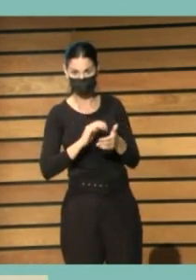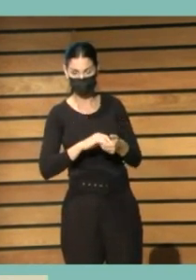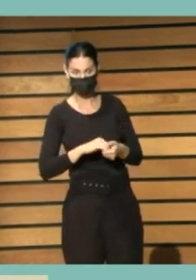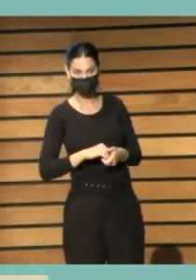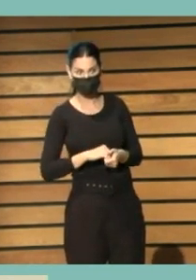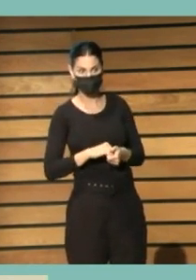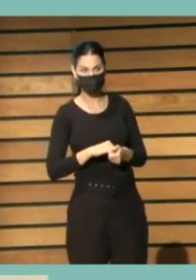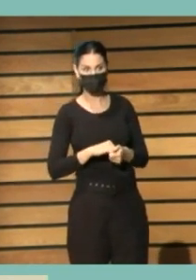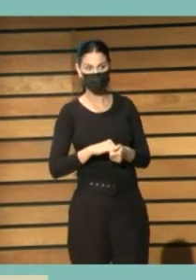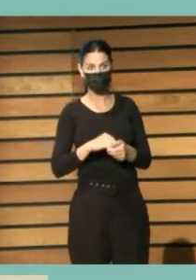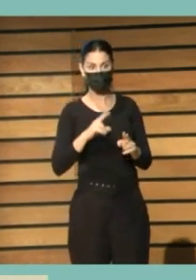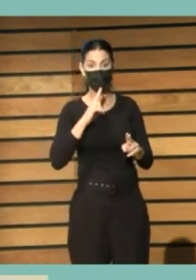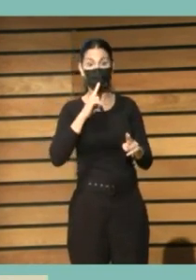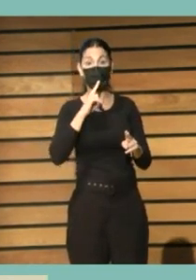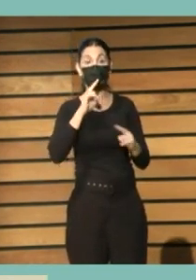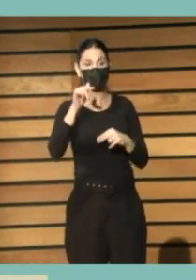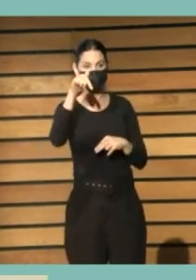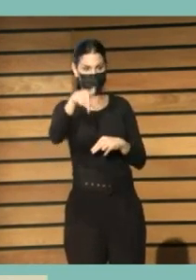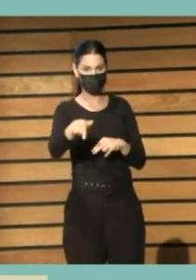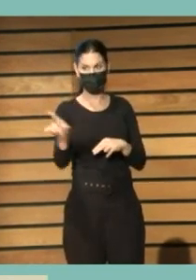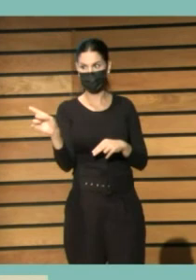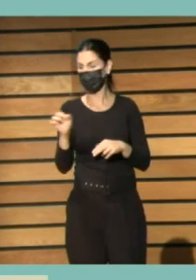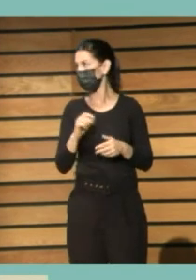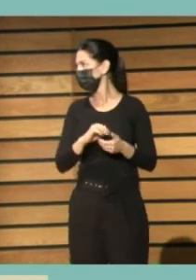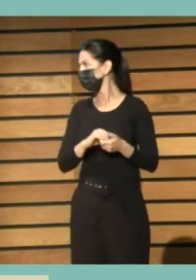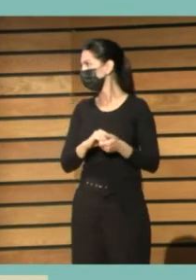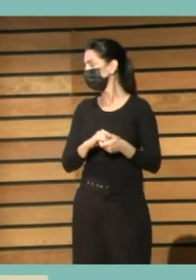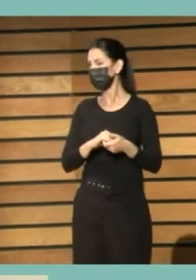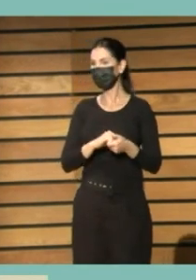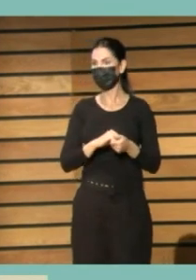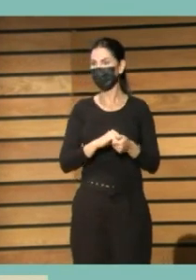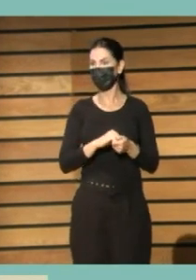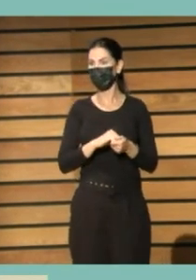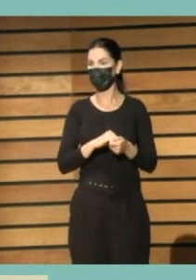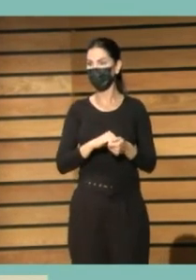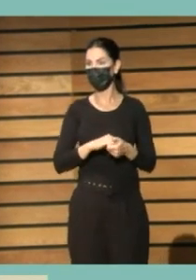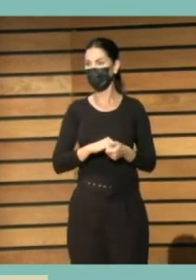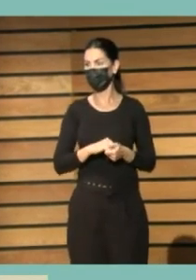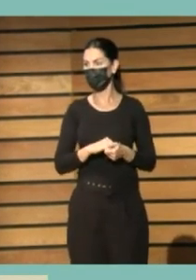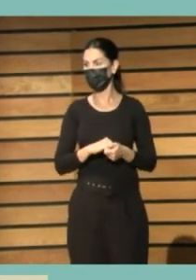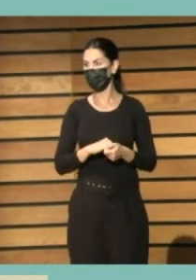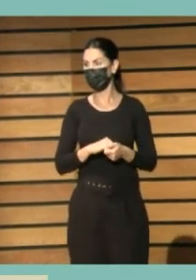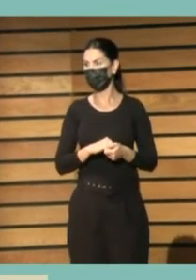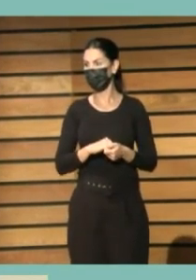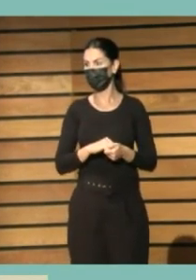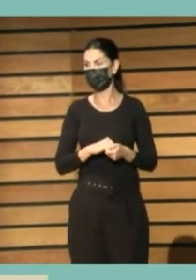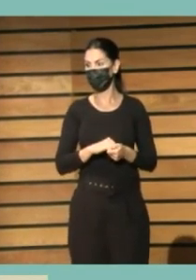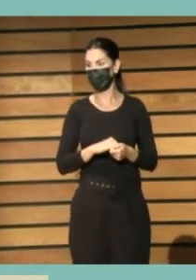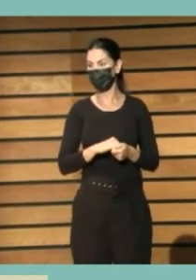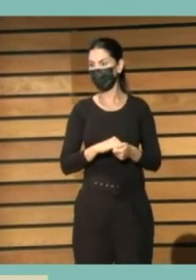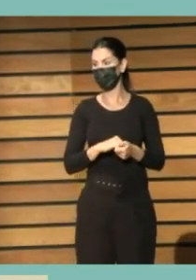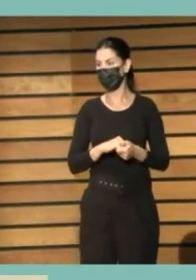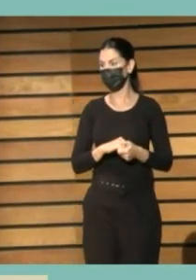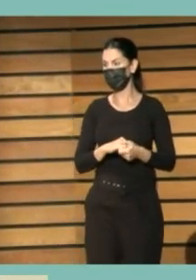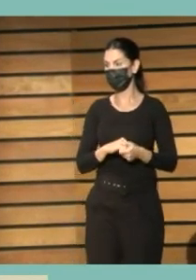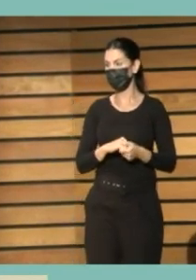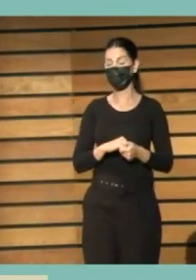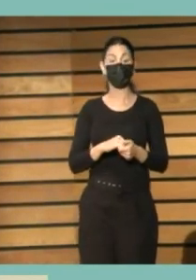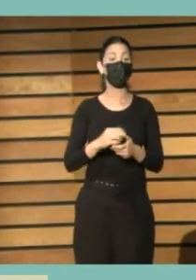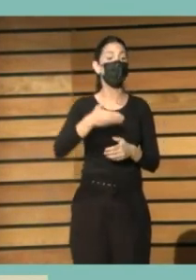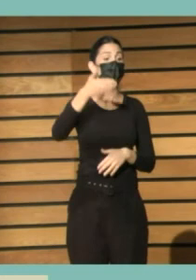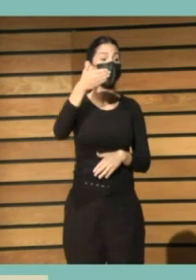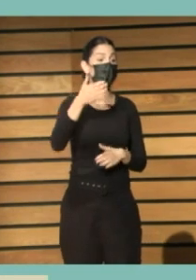la respuesta está aquí la respuesta está aquí hay una parte importante